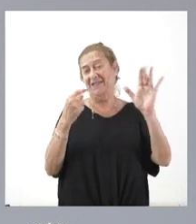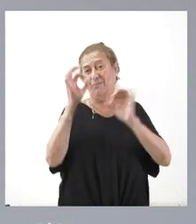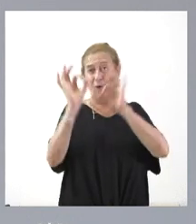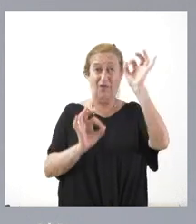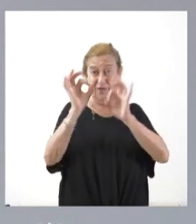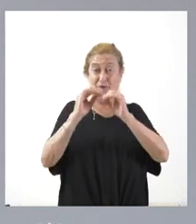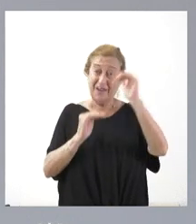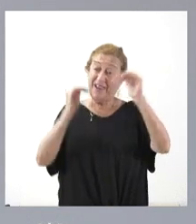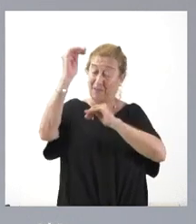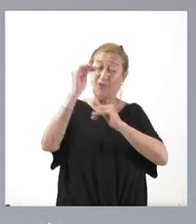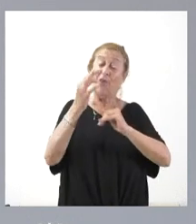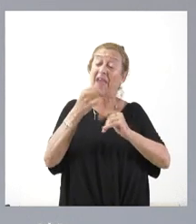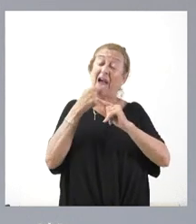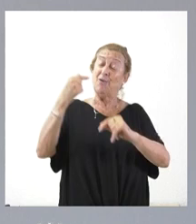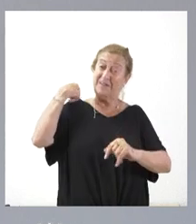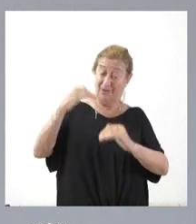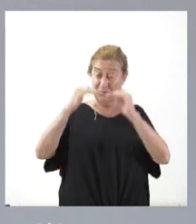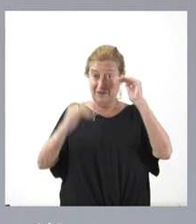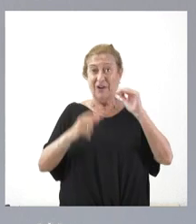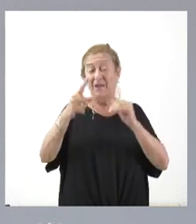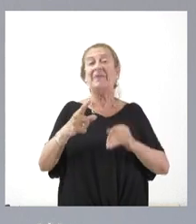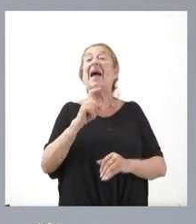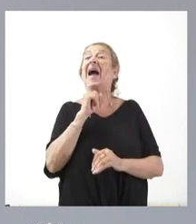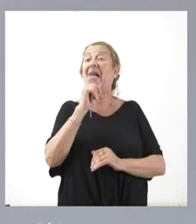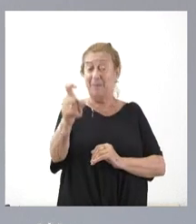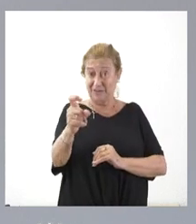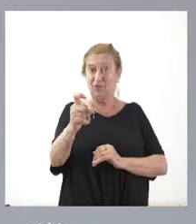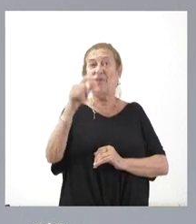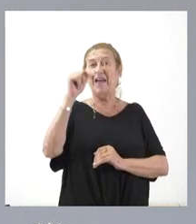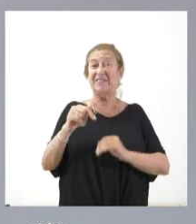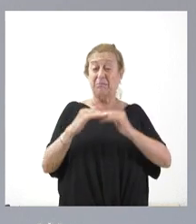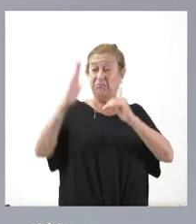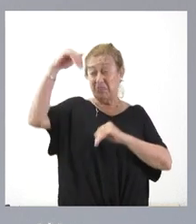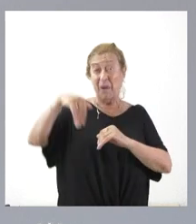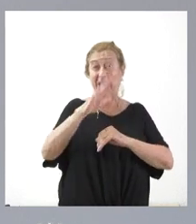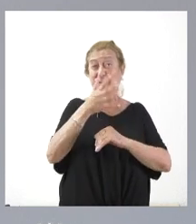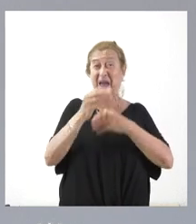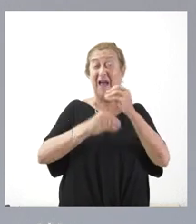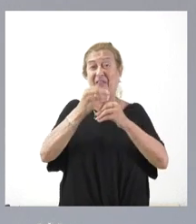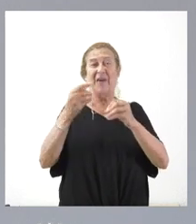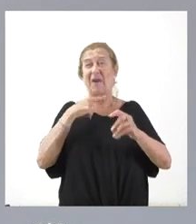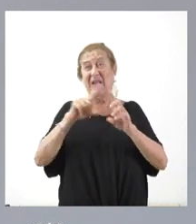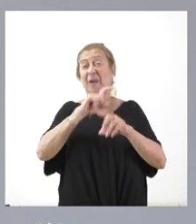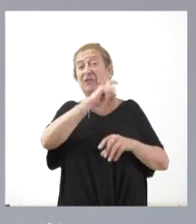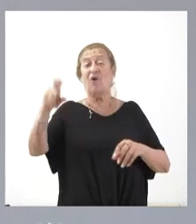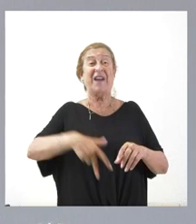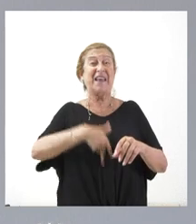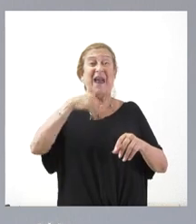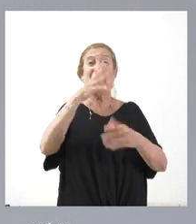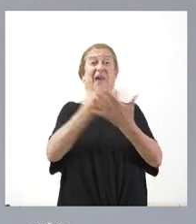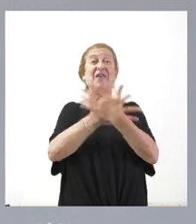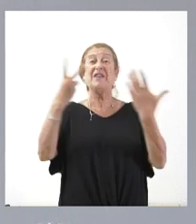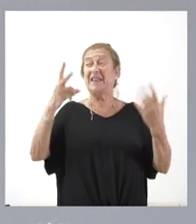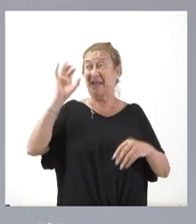del del año anterior. Esta es una advertencia que, respecto de esta variable, hace con carácter general para las 17